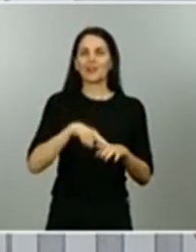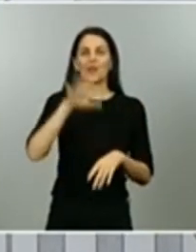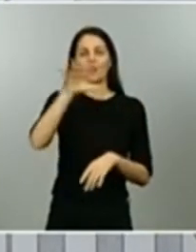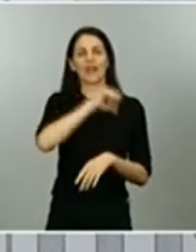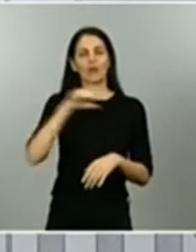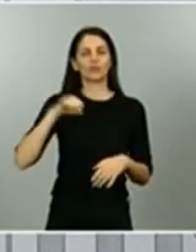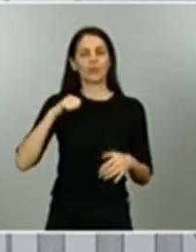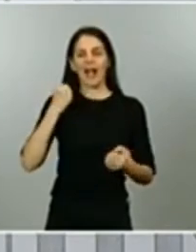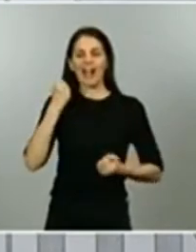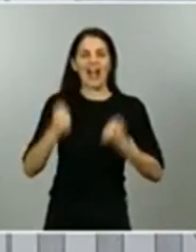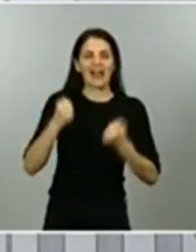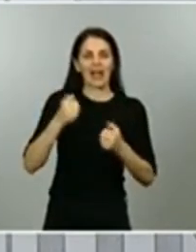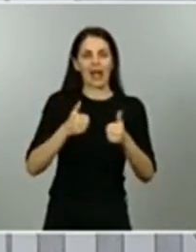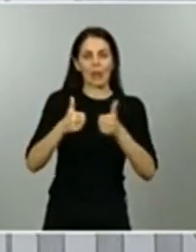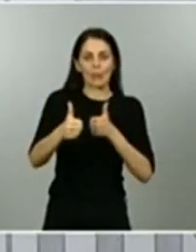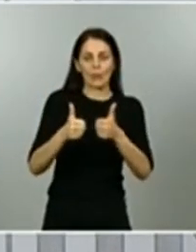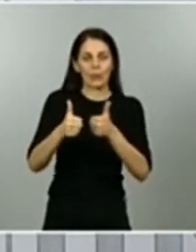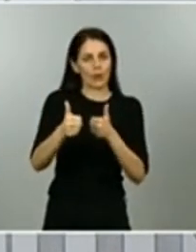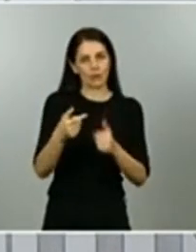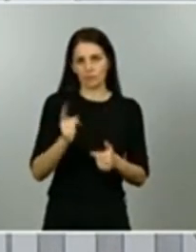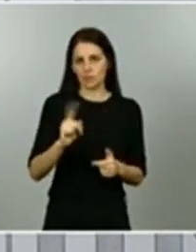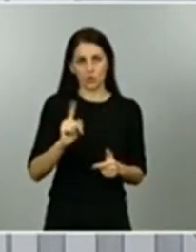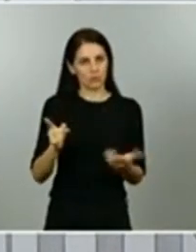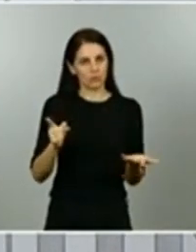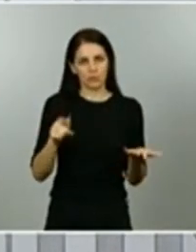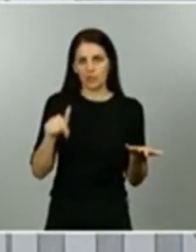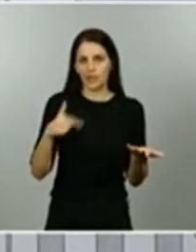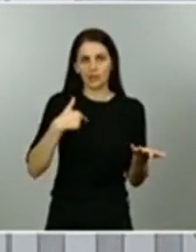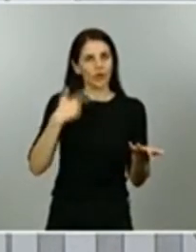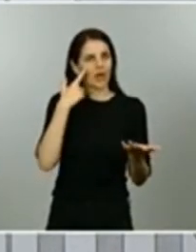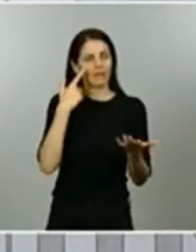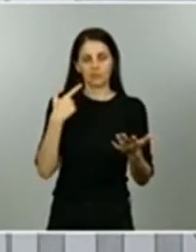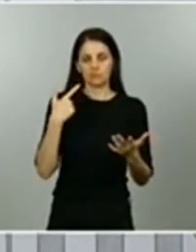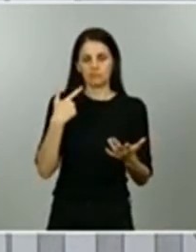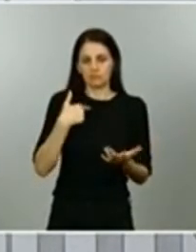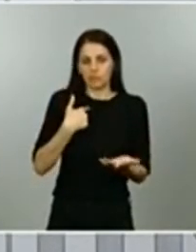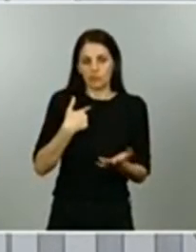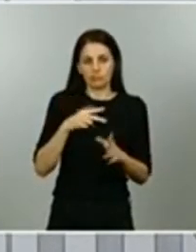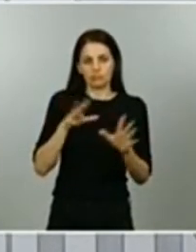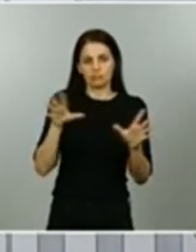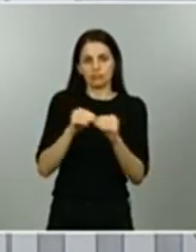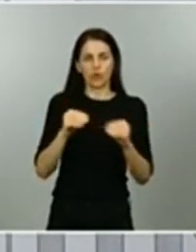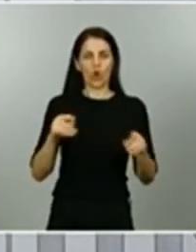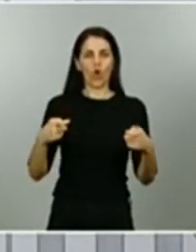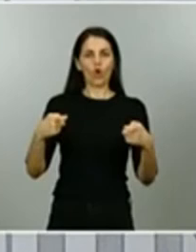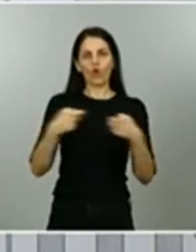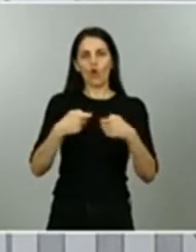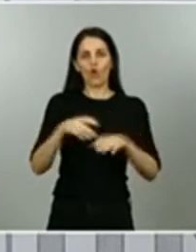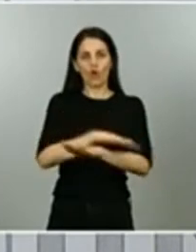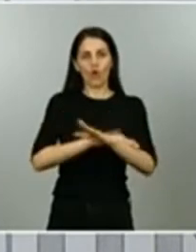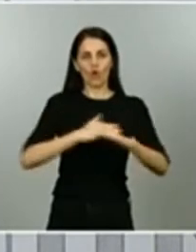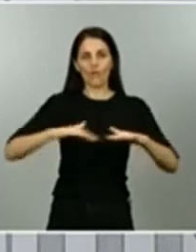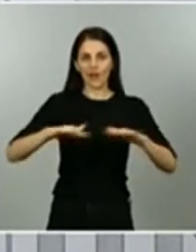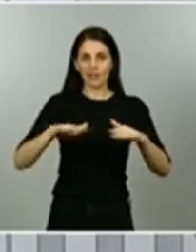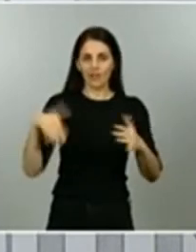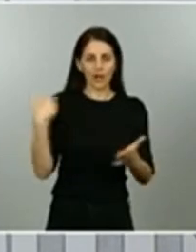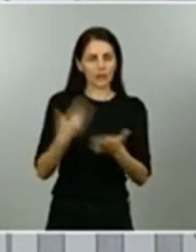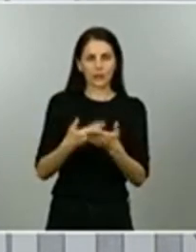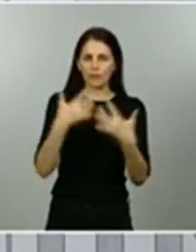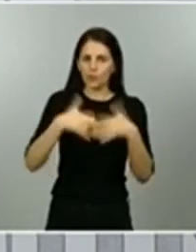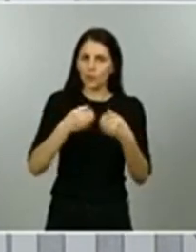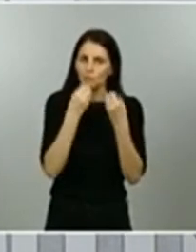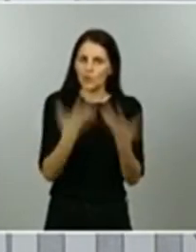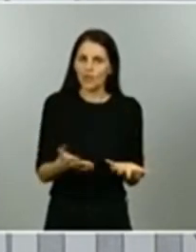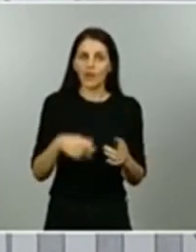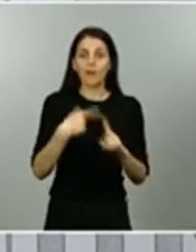cogobernanza que ha funcionado insisto al menos a mi parecer muy bien y la cautela y me he referido a la cautela con tres principios